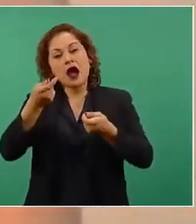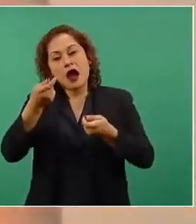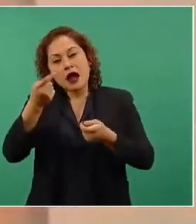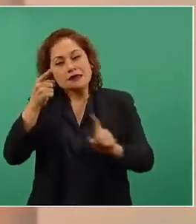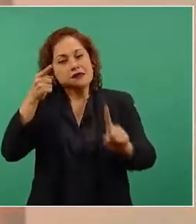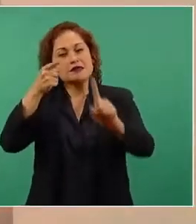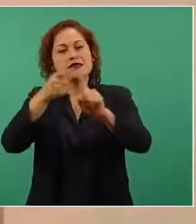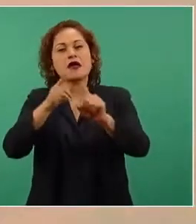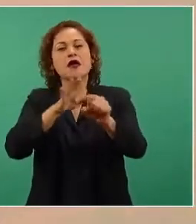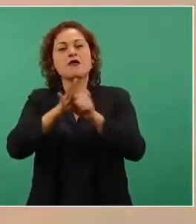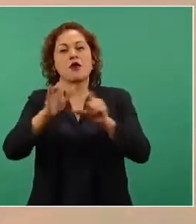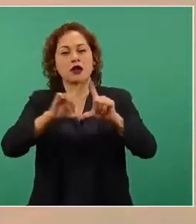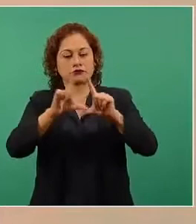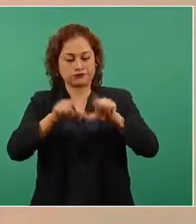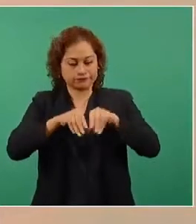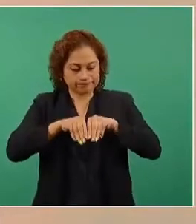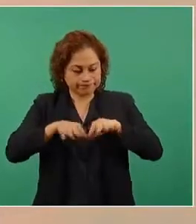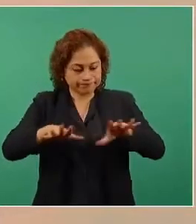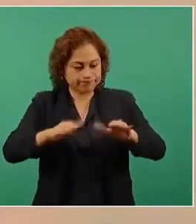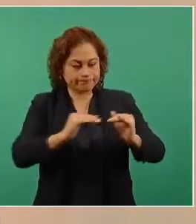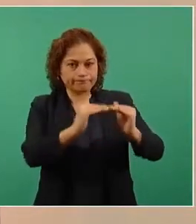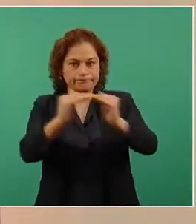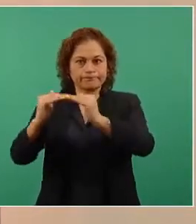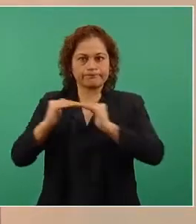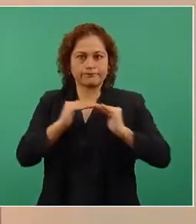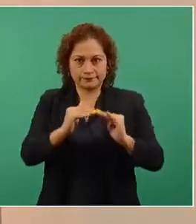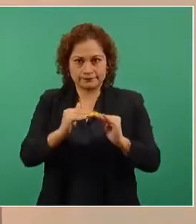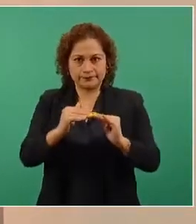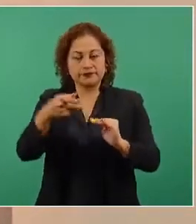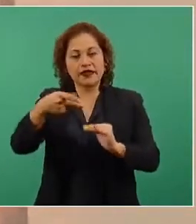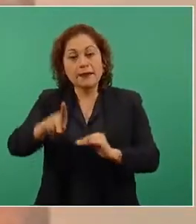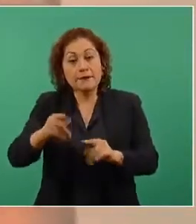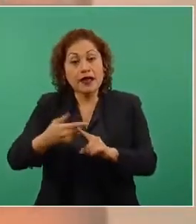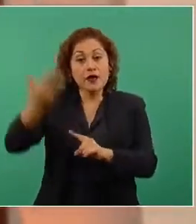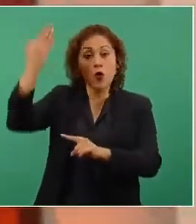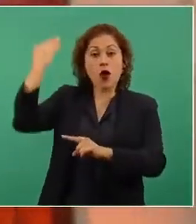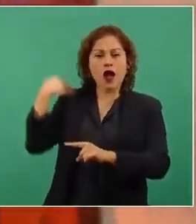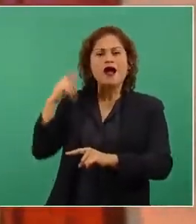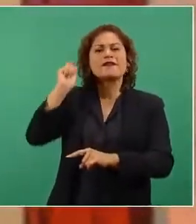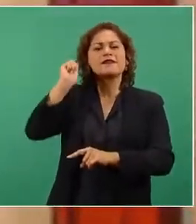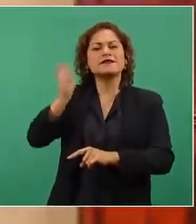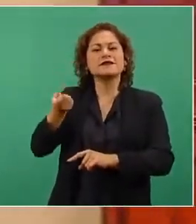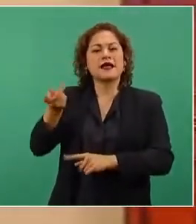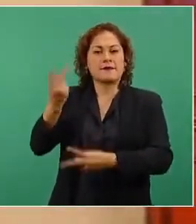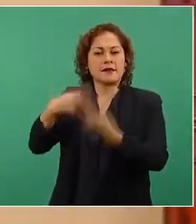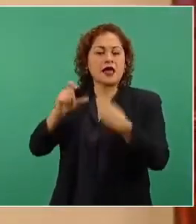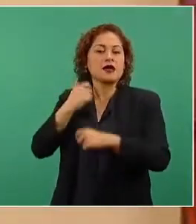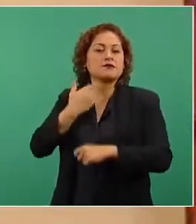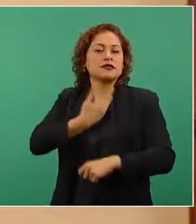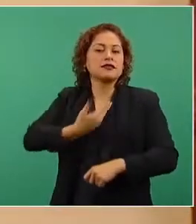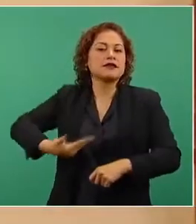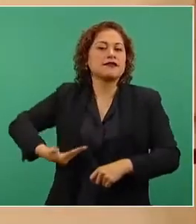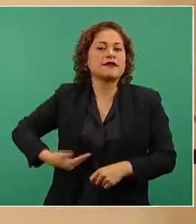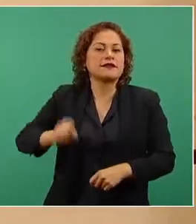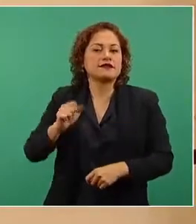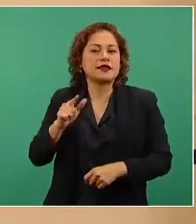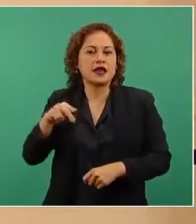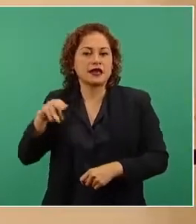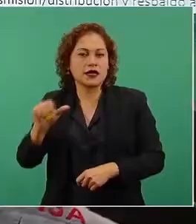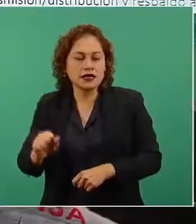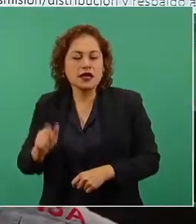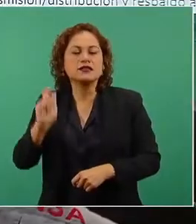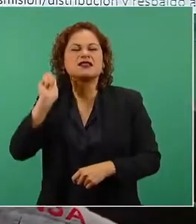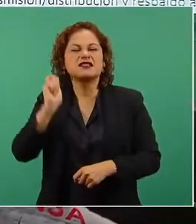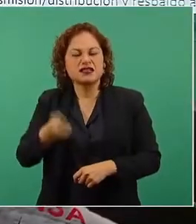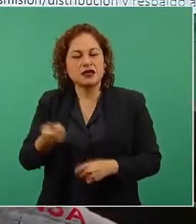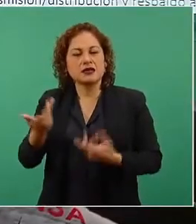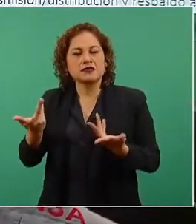pasa entonces con esta estructura tarifaria que se generó con este padre de la desigualdad que es Salinas? Pues entonces hicieron una